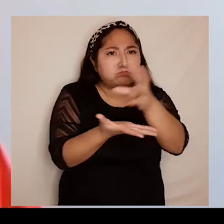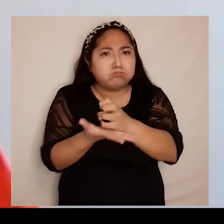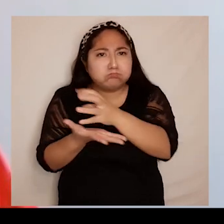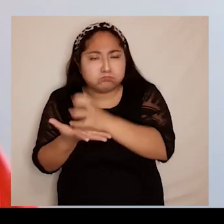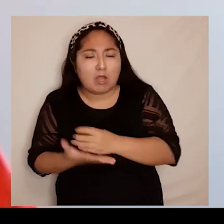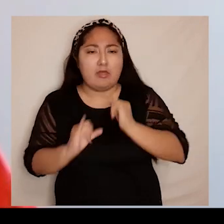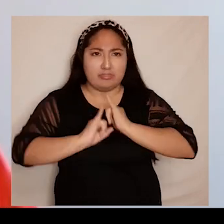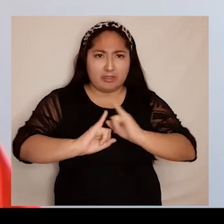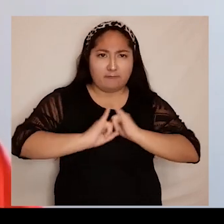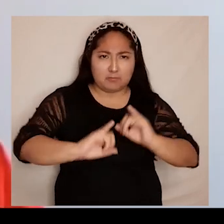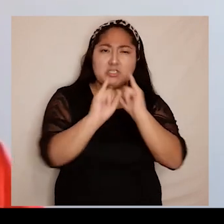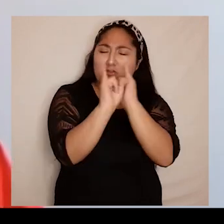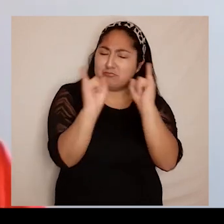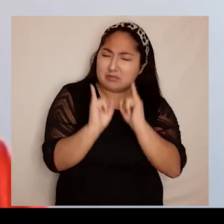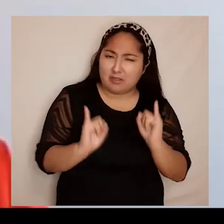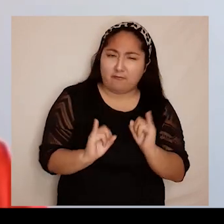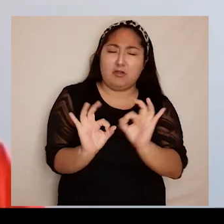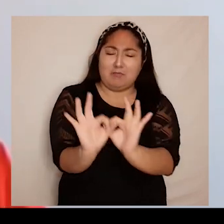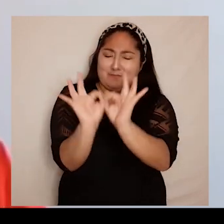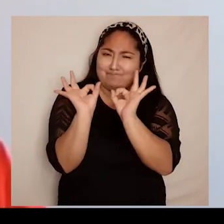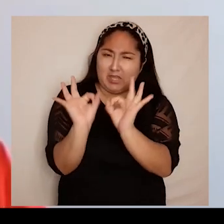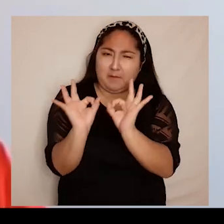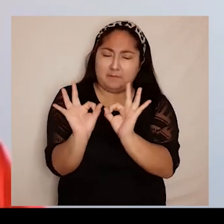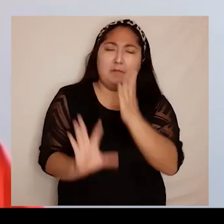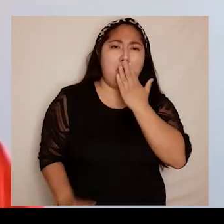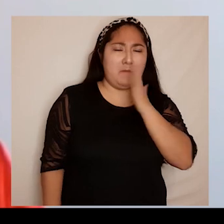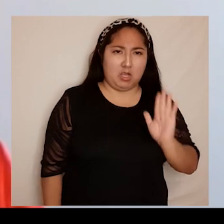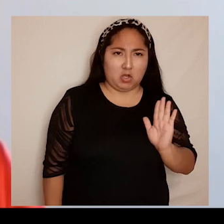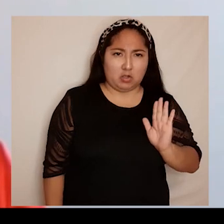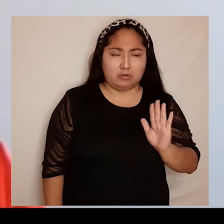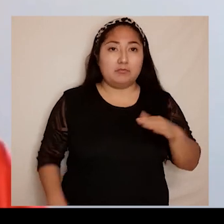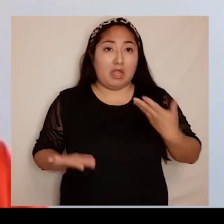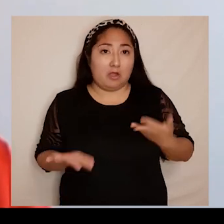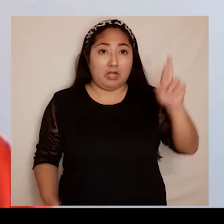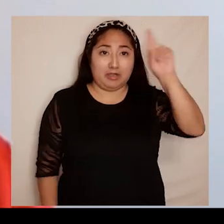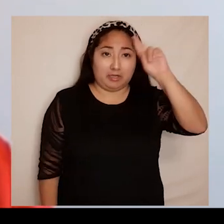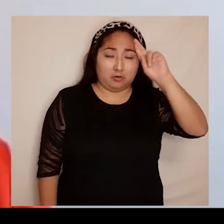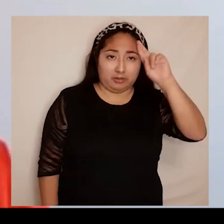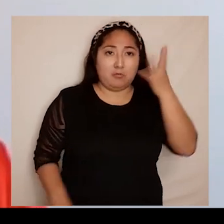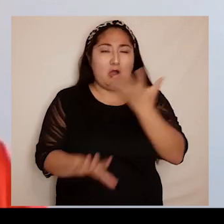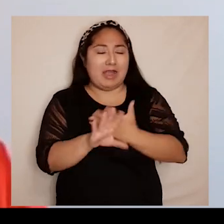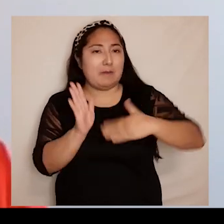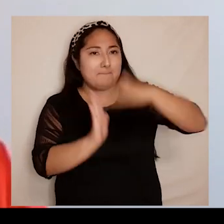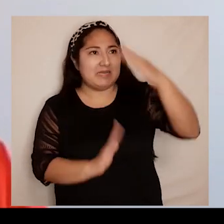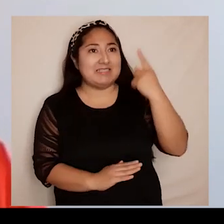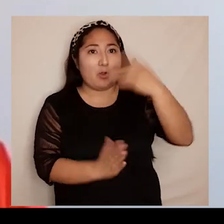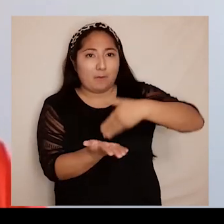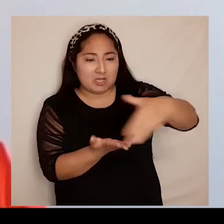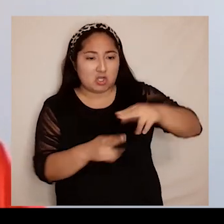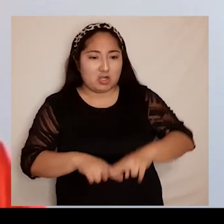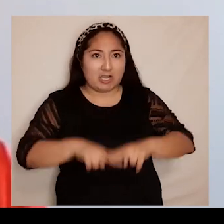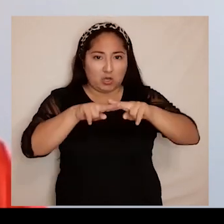información en forma más exactiva y eficiente. Recordemos que tenemos más de un millón de recursos